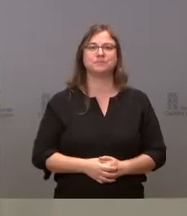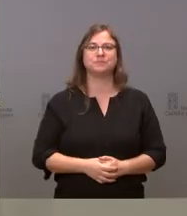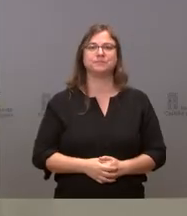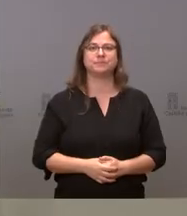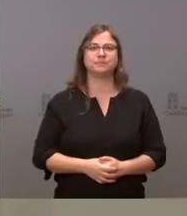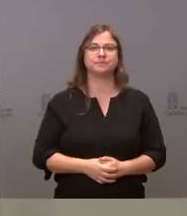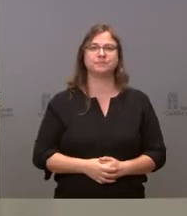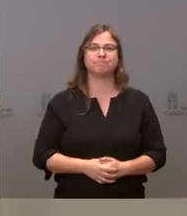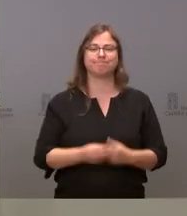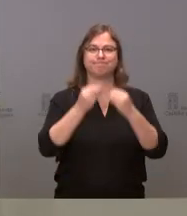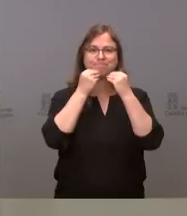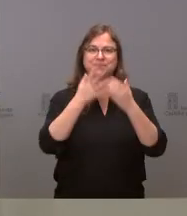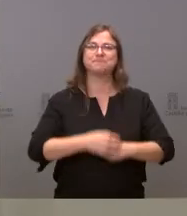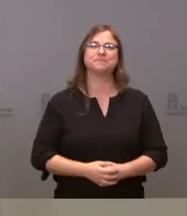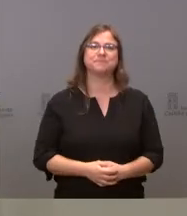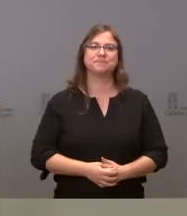Muy bien.